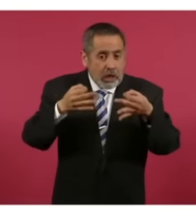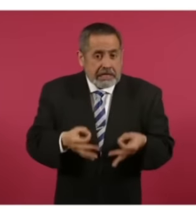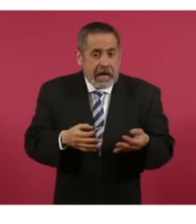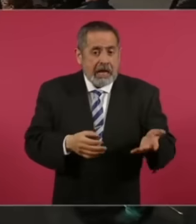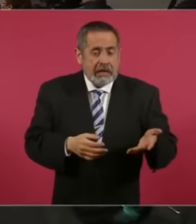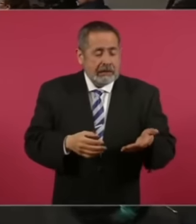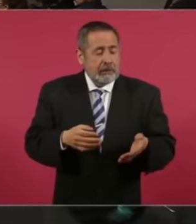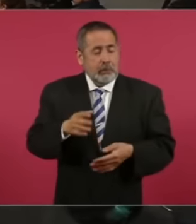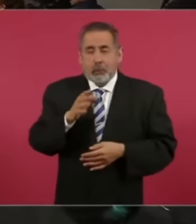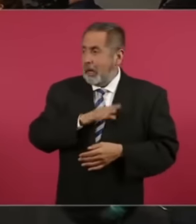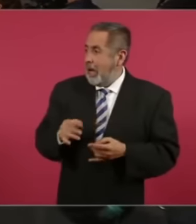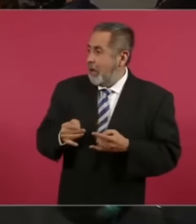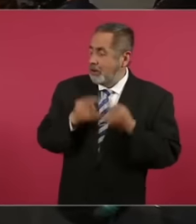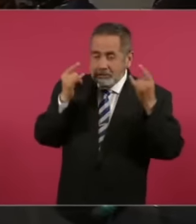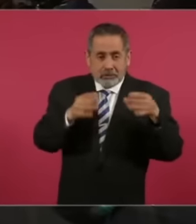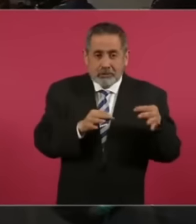Histórico